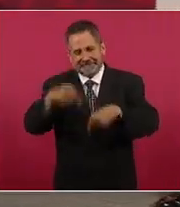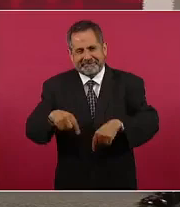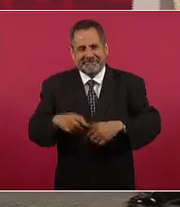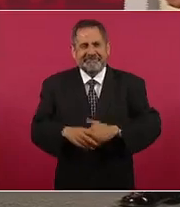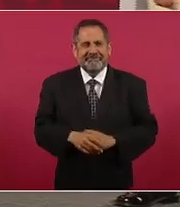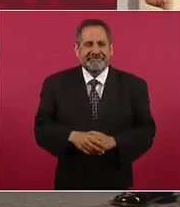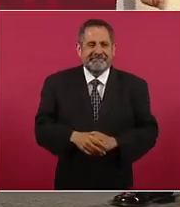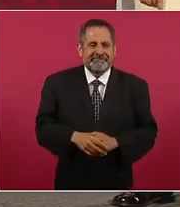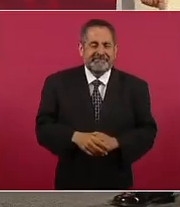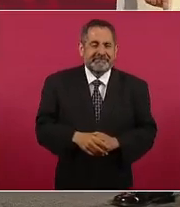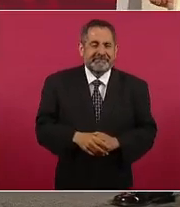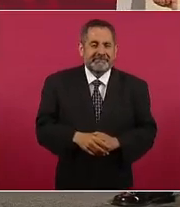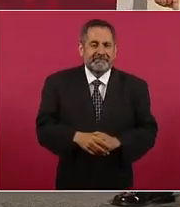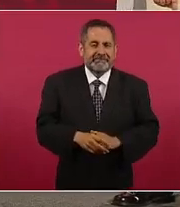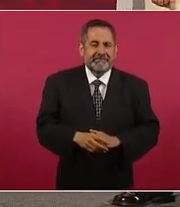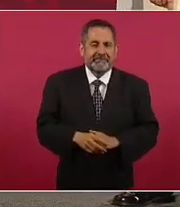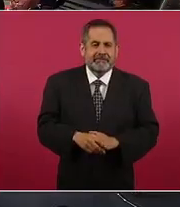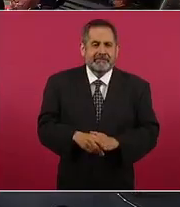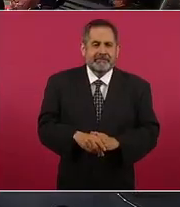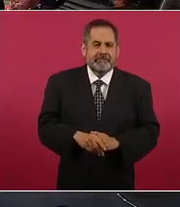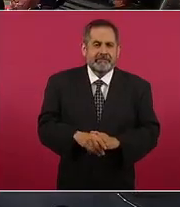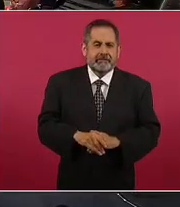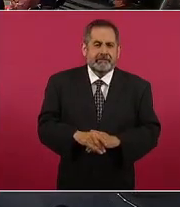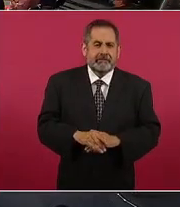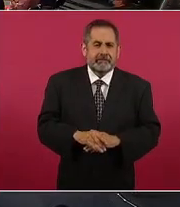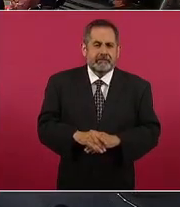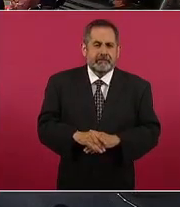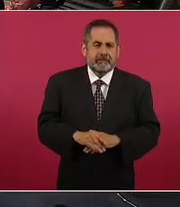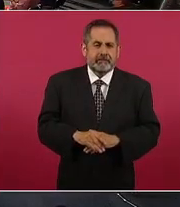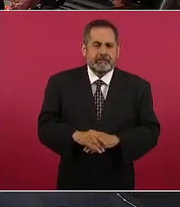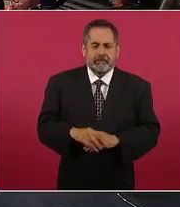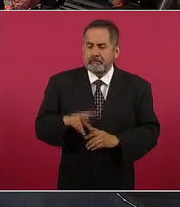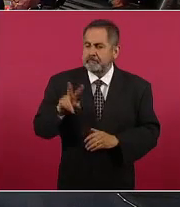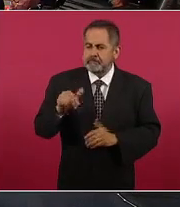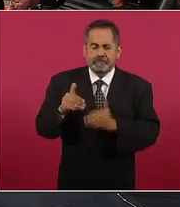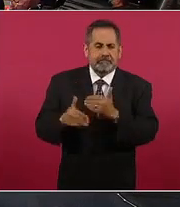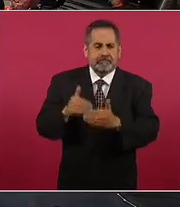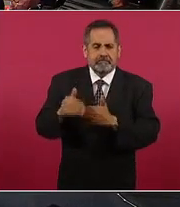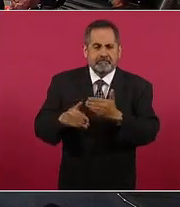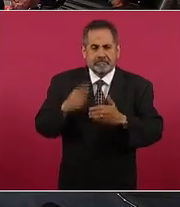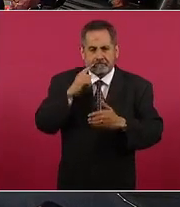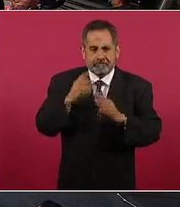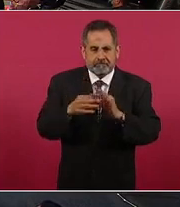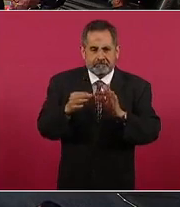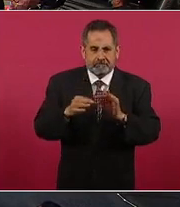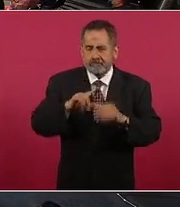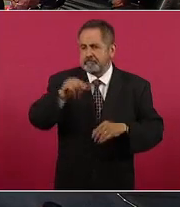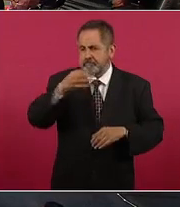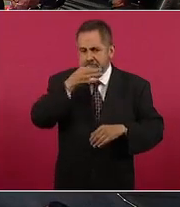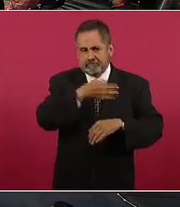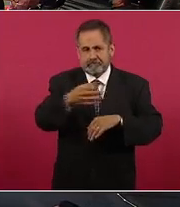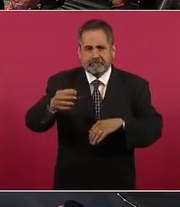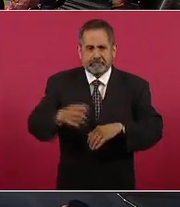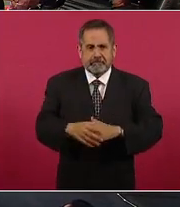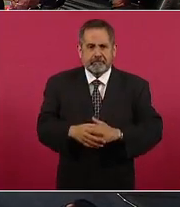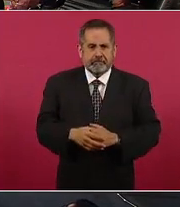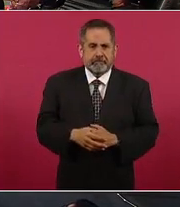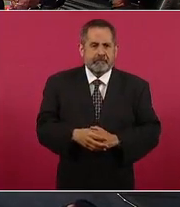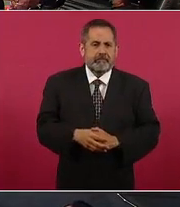avanzando ya luego les informamos